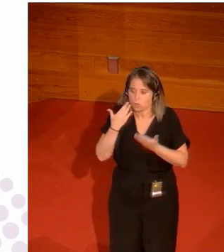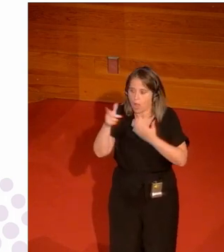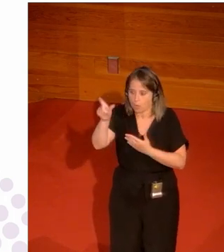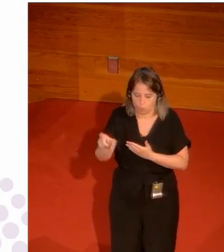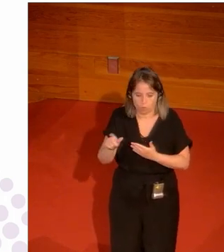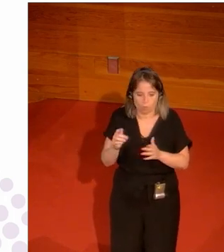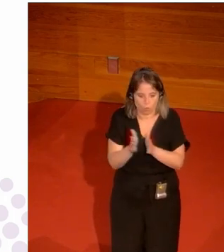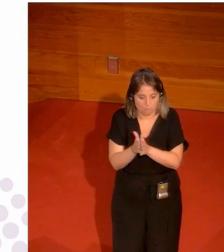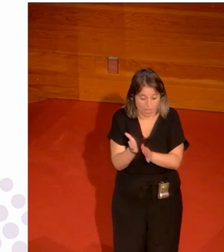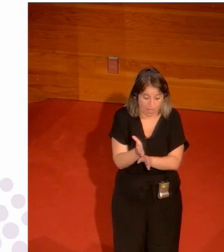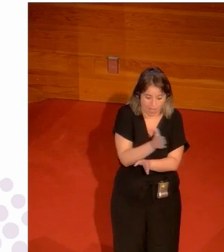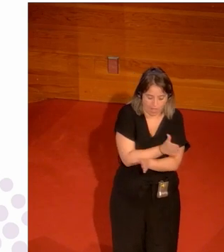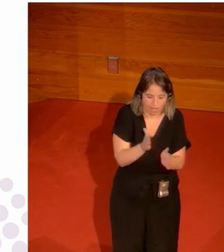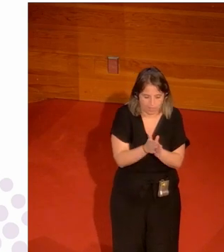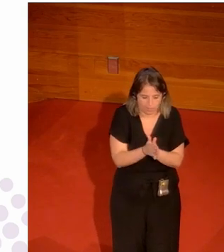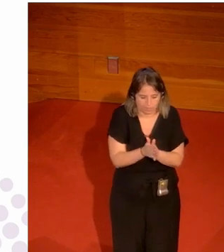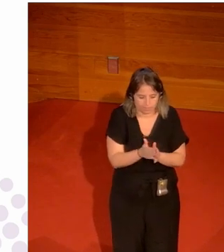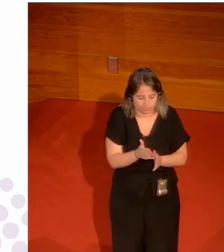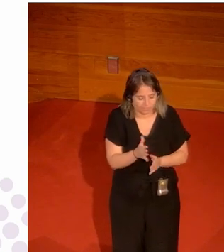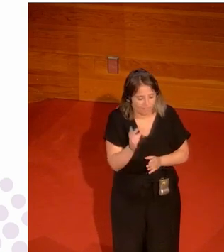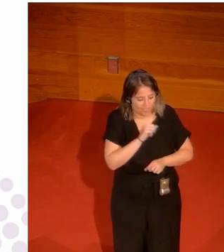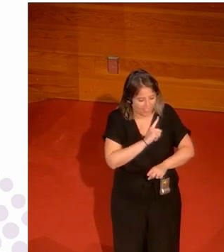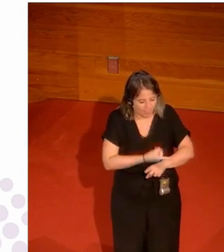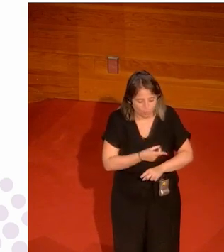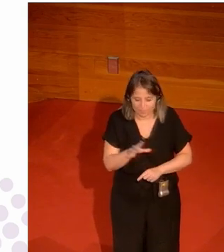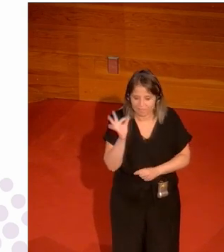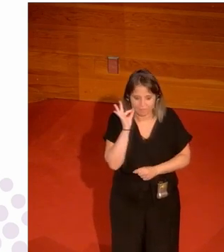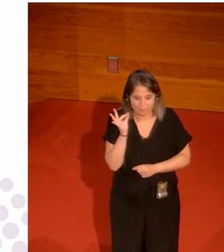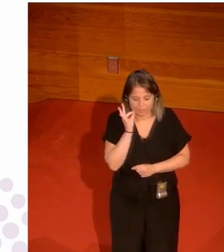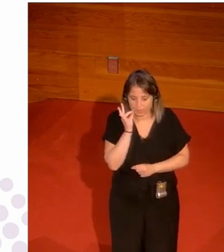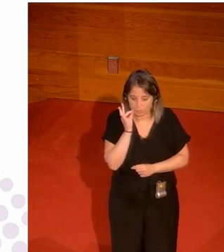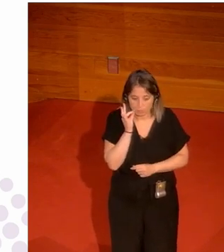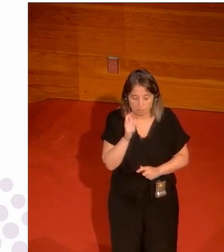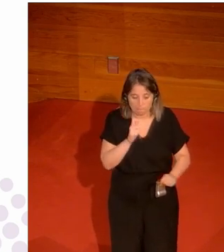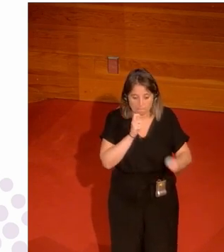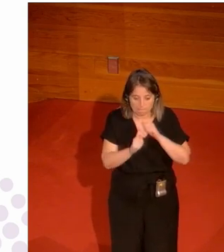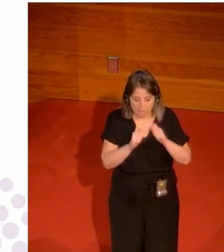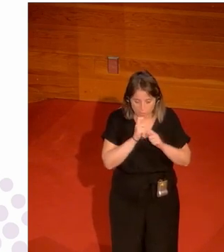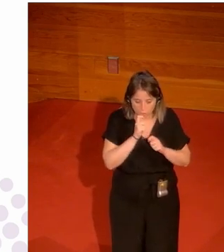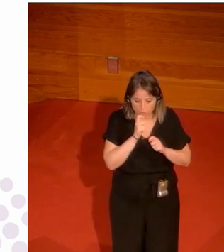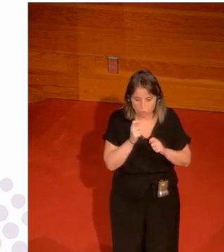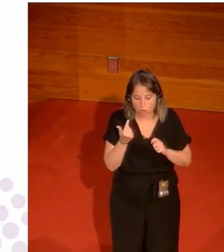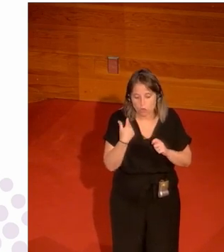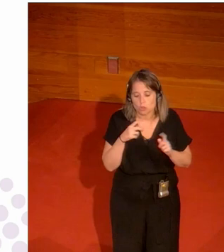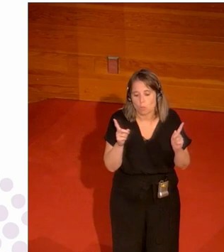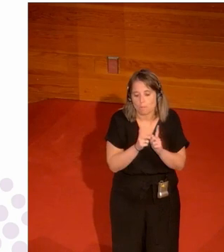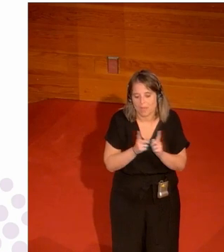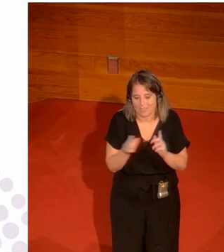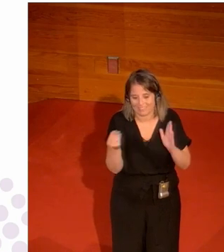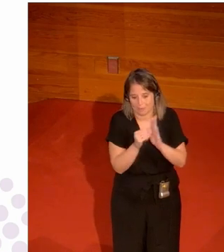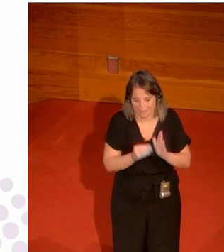al final algo femenino deporte femenino en sí en el periódico yo he metido muchos breves de deporte